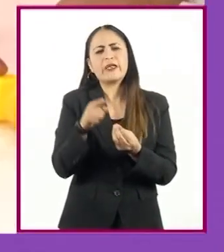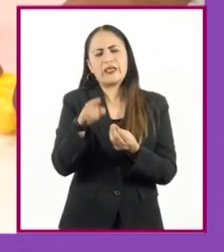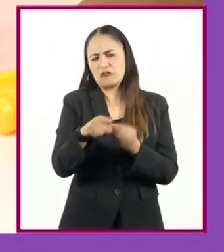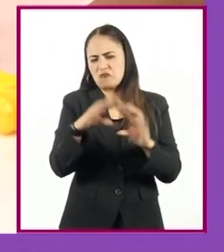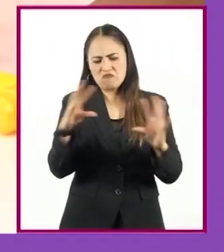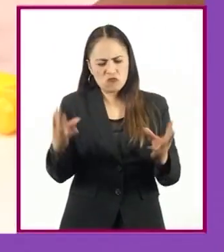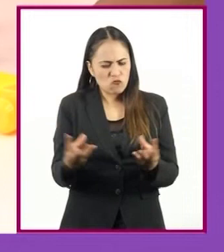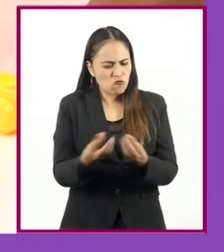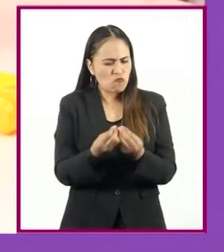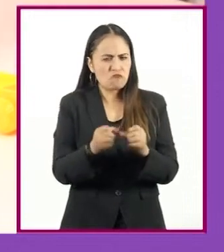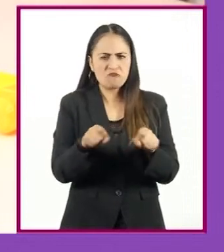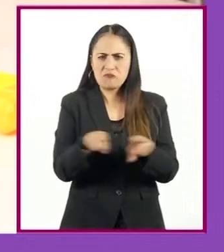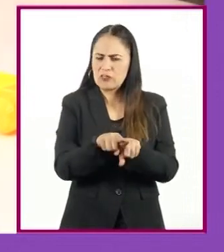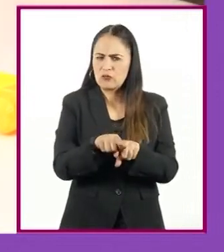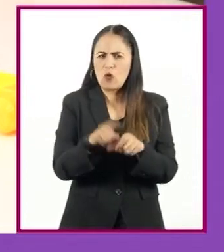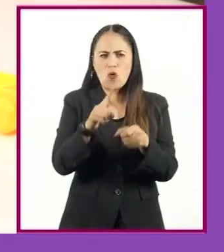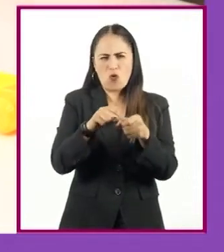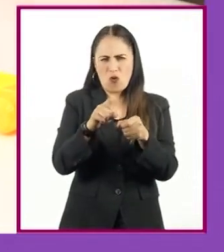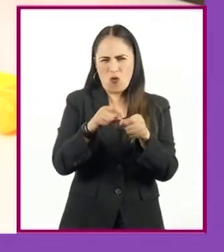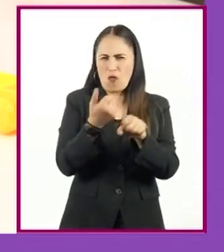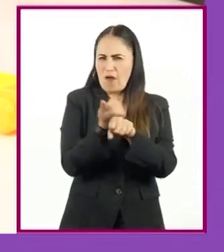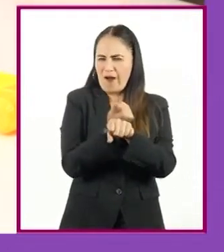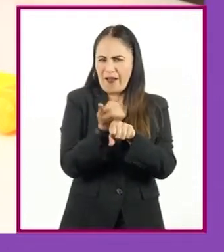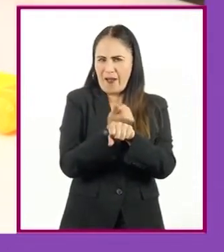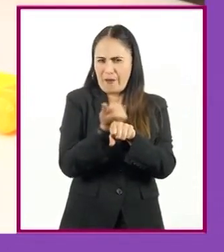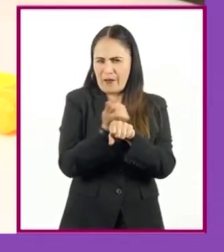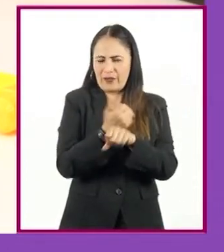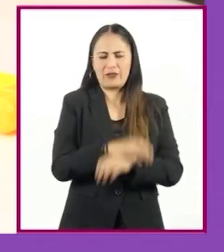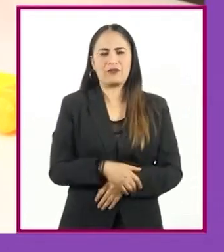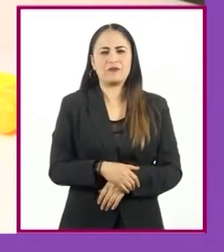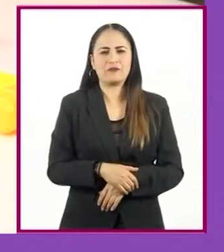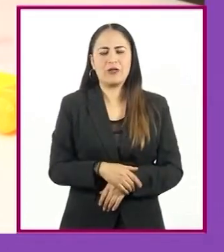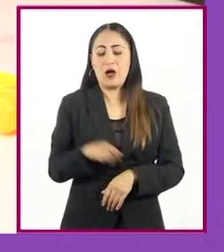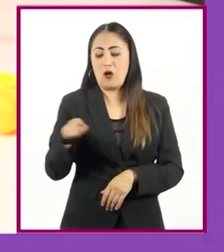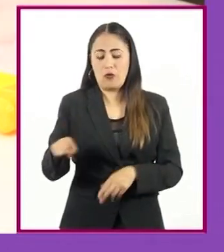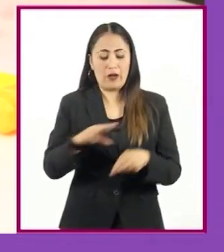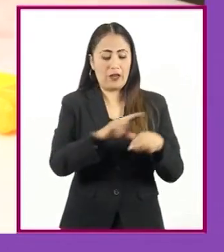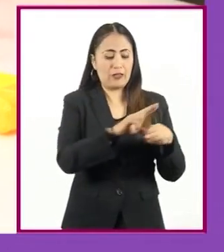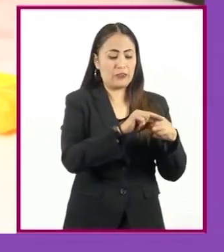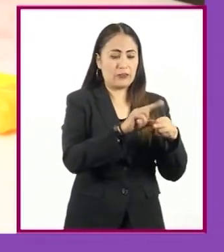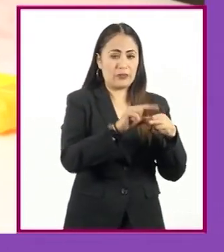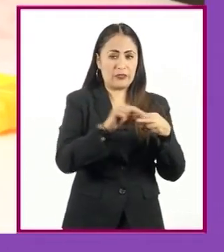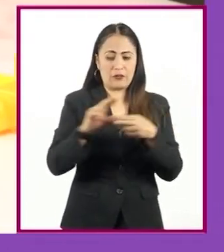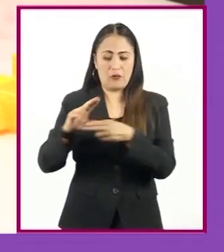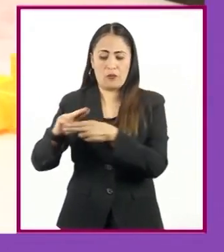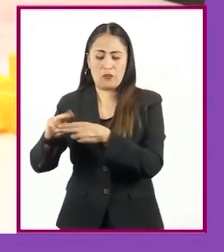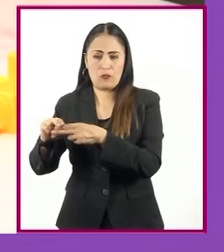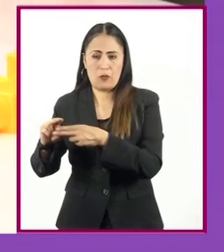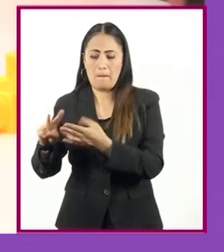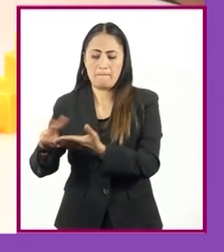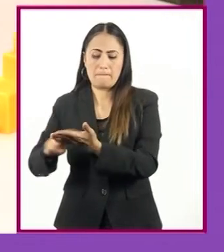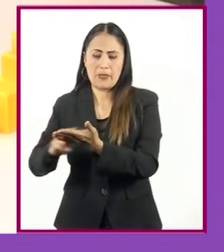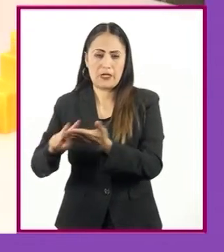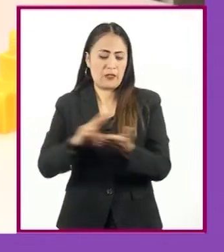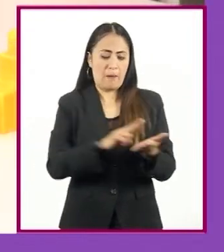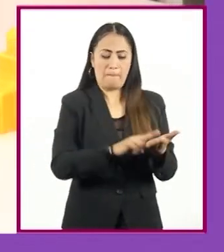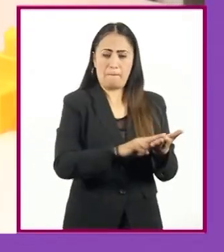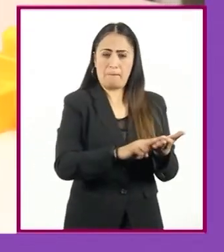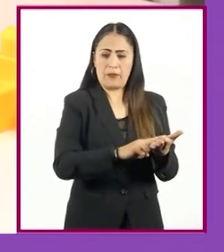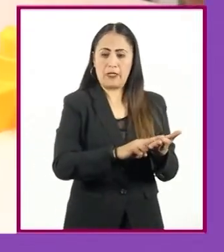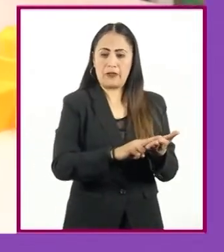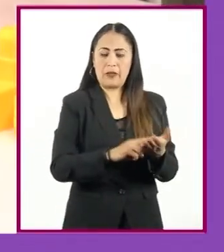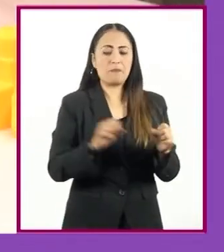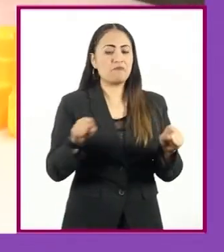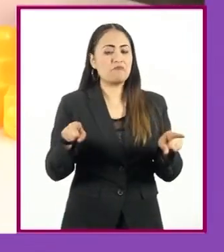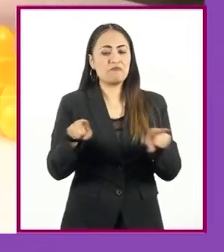amarillos. Y ocurrirá lo mismo si cruzamos chícharos verdes con chícharos verdes. Estas serían